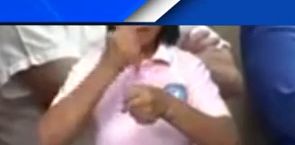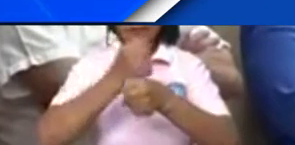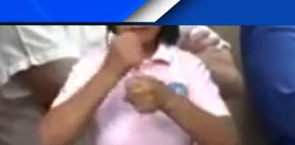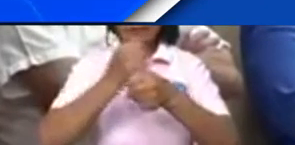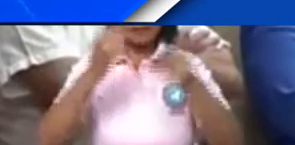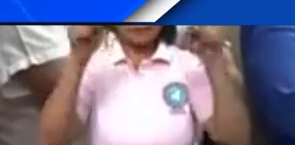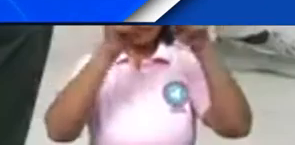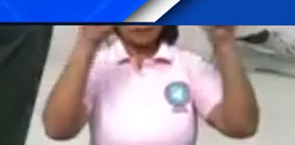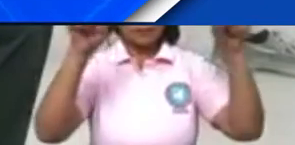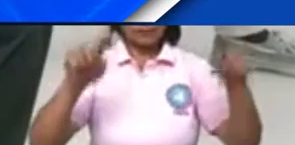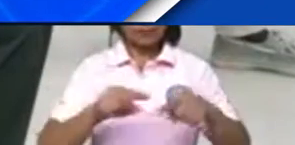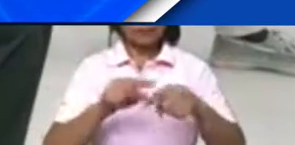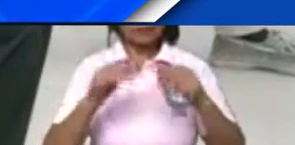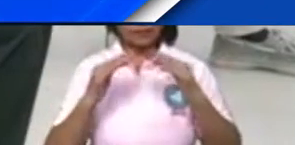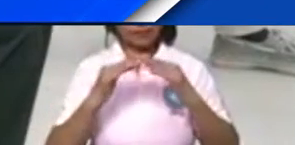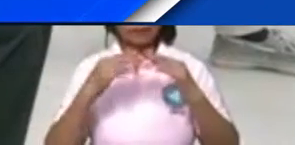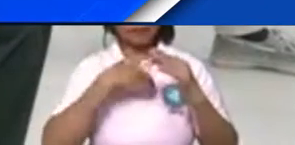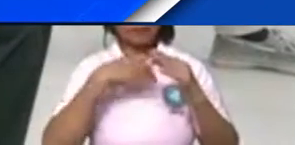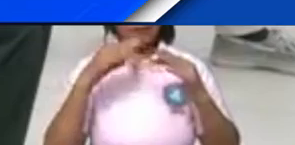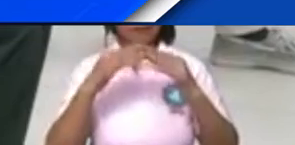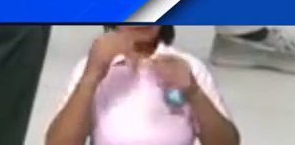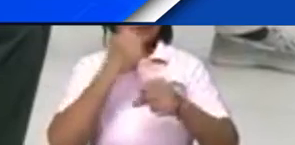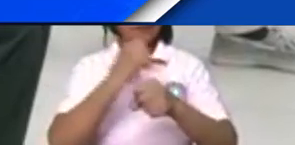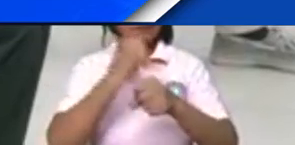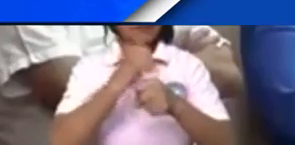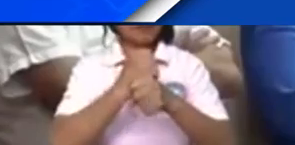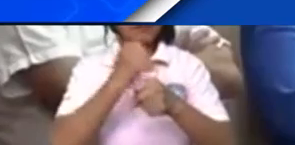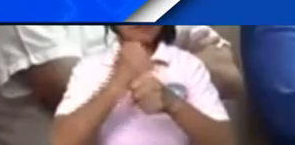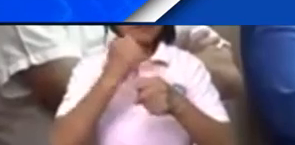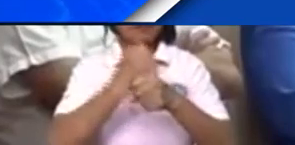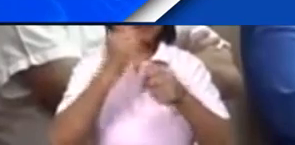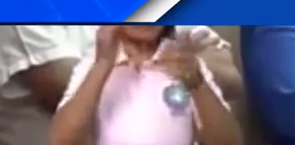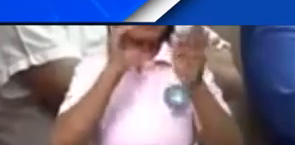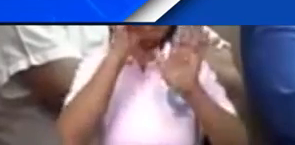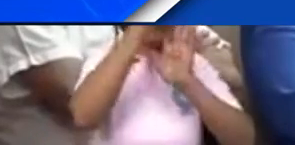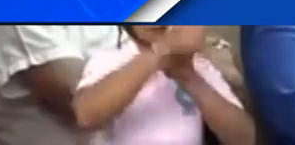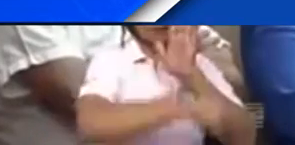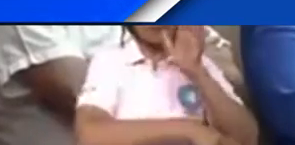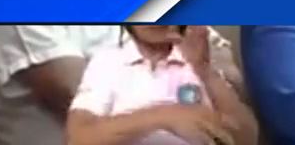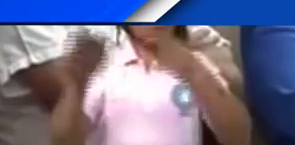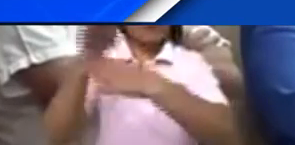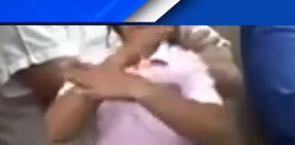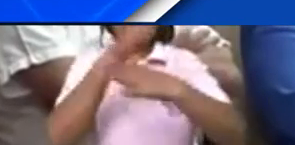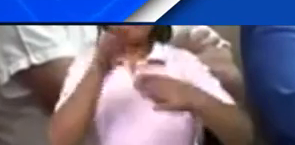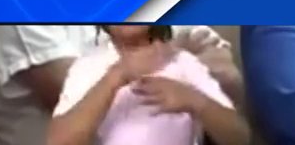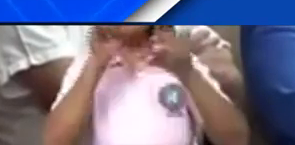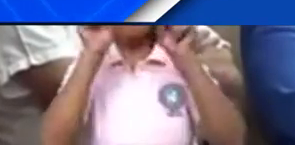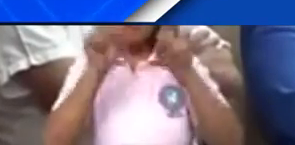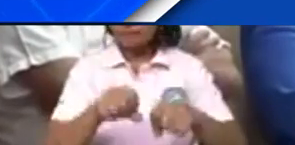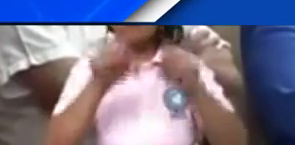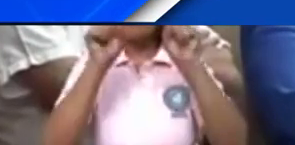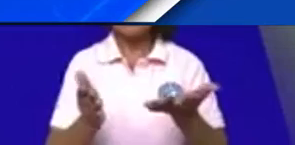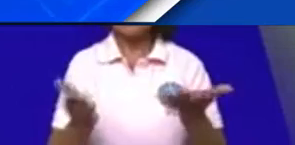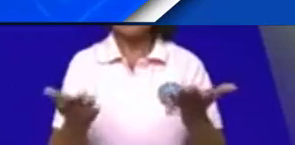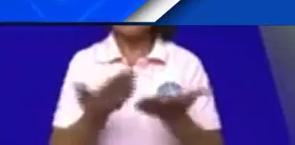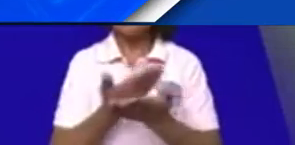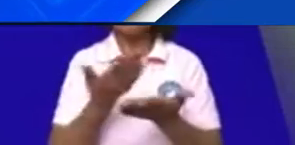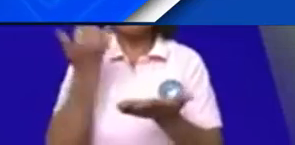2021 de las universidades y que en el caso de la UNAM Managua se declaró como la universidad digital.